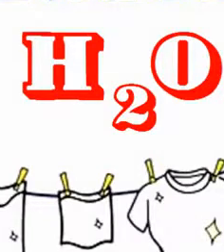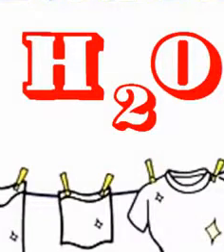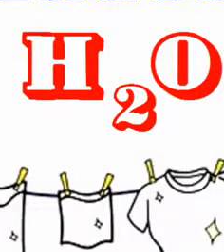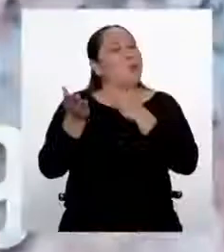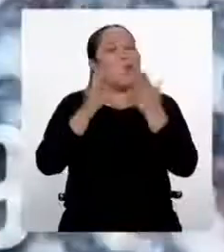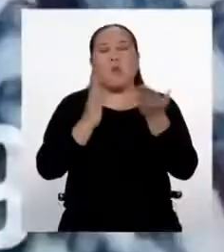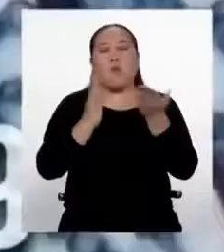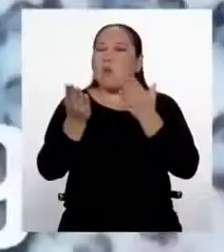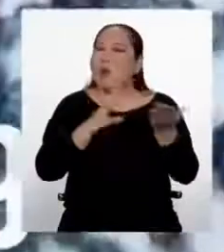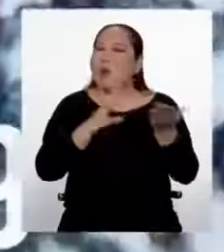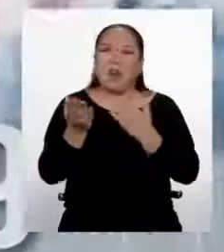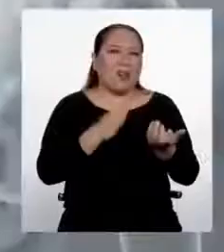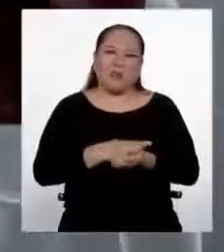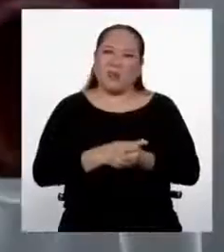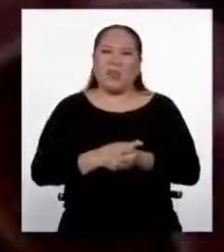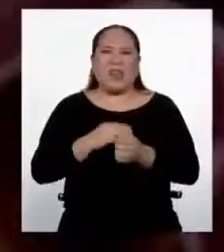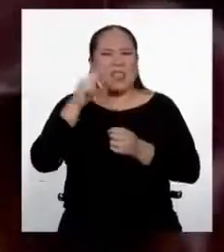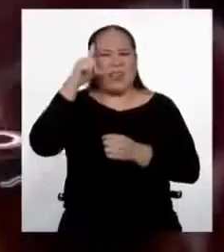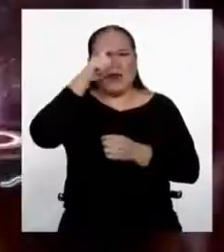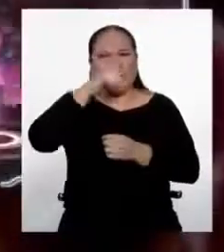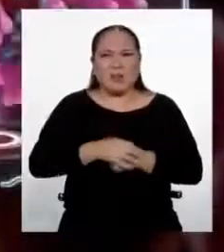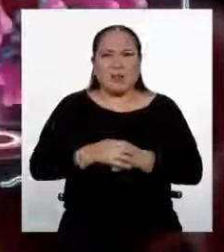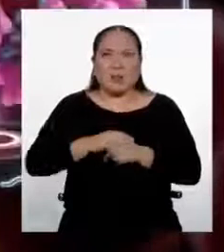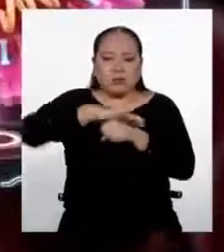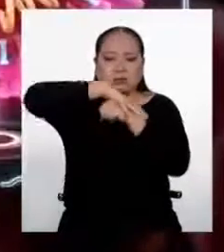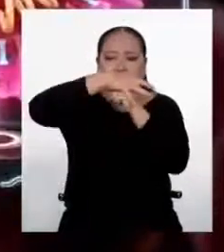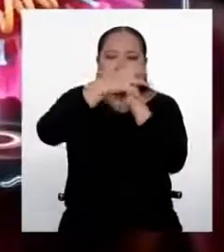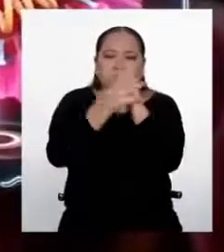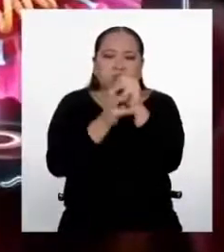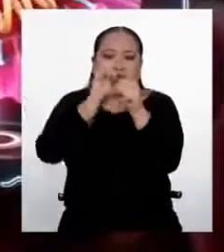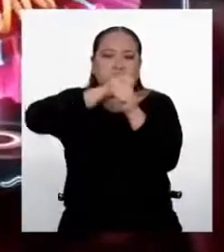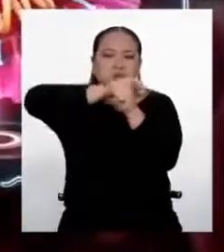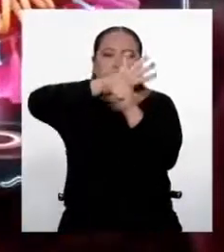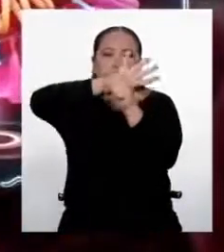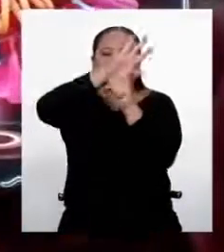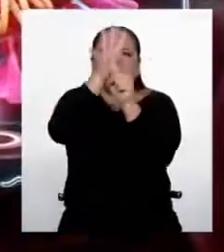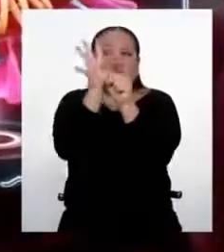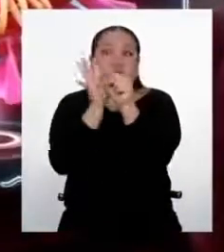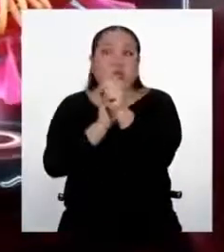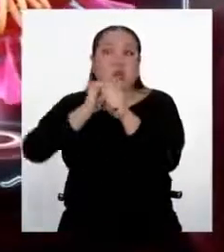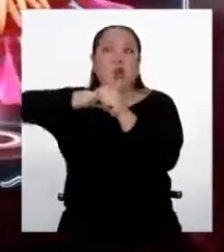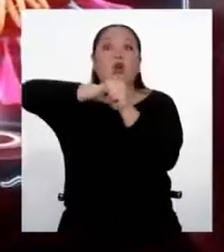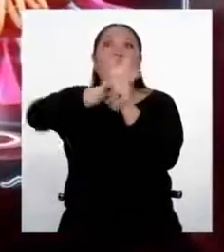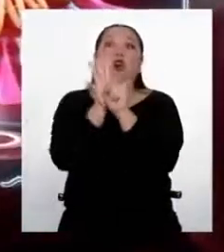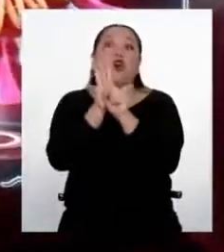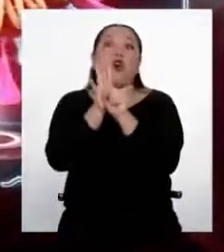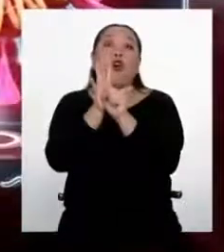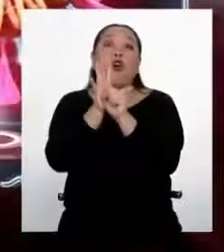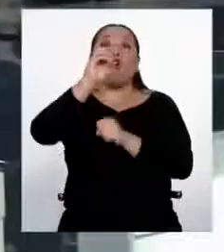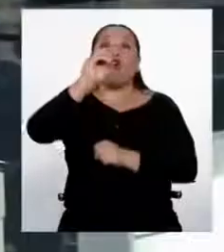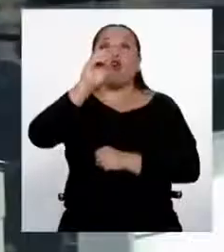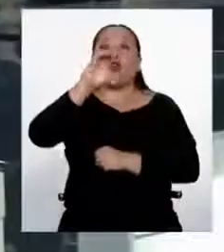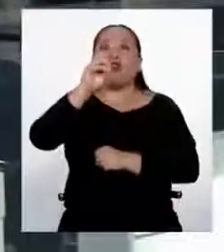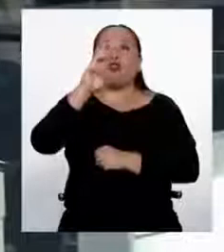Tengo una microscópica burbuja de lípidos aceitosos con puntas en forma de corona. De ahí proviene el nombre de coronavirus.